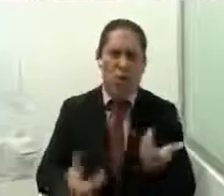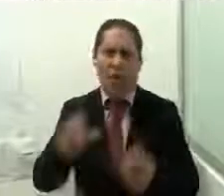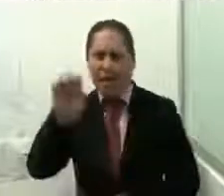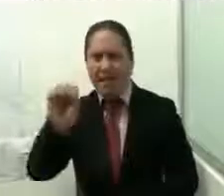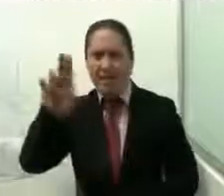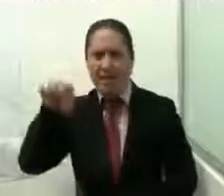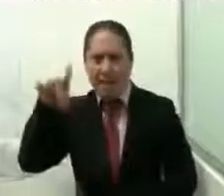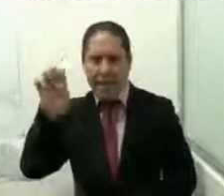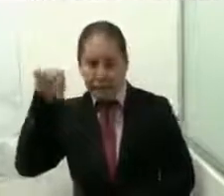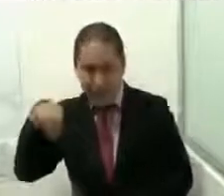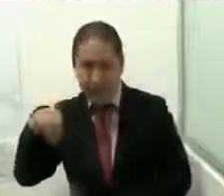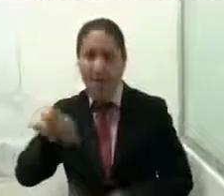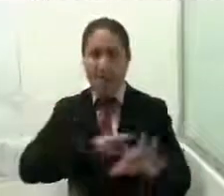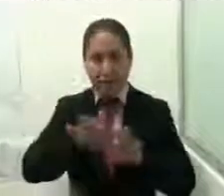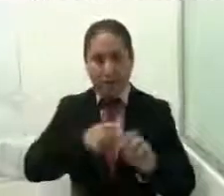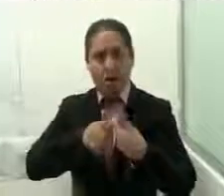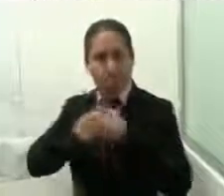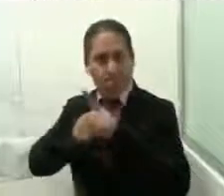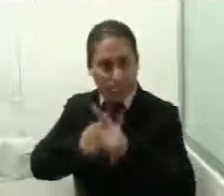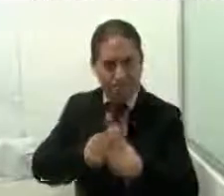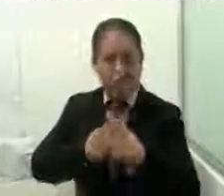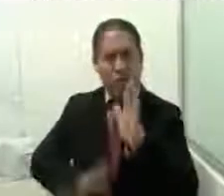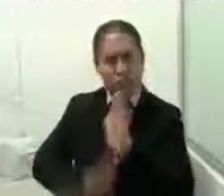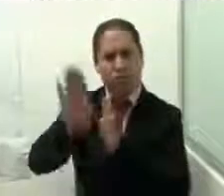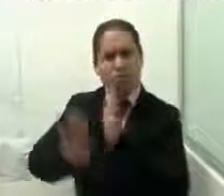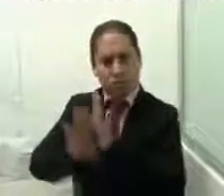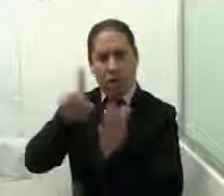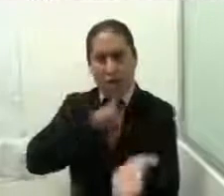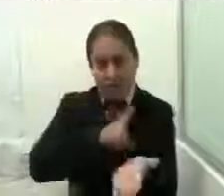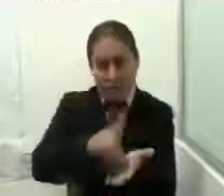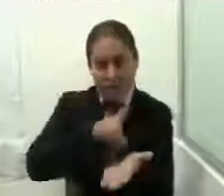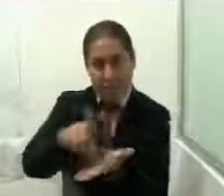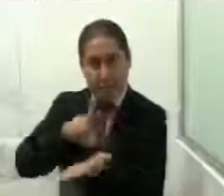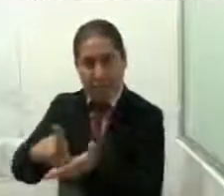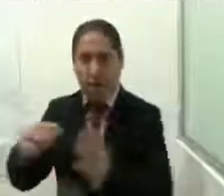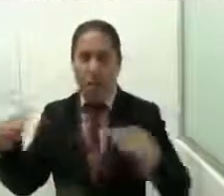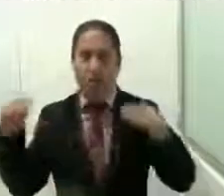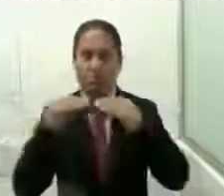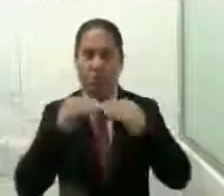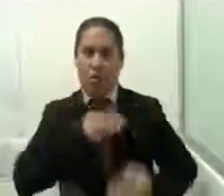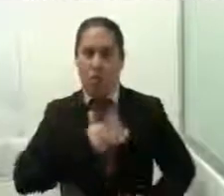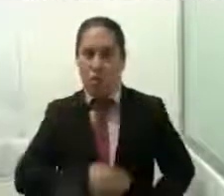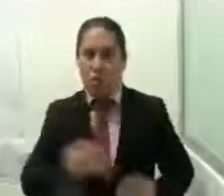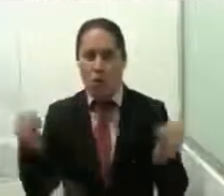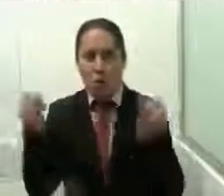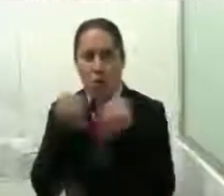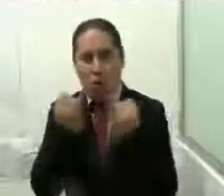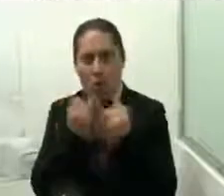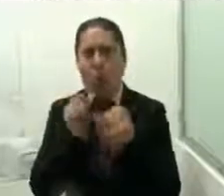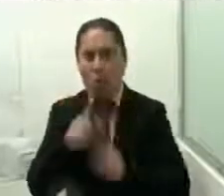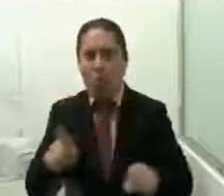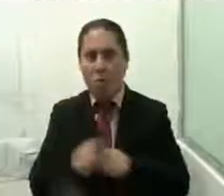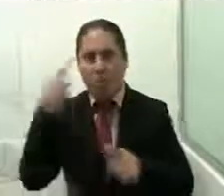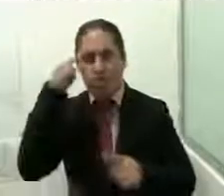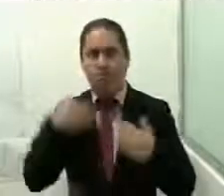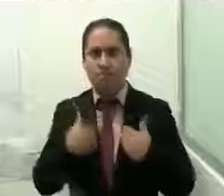y continúa trabajando para lograr el pleno ejercicio de los derechos de las mujeres e igualdad de oportunidades, pues estamos convencidas que el